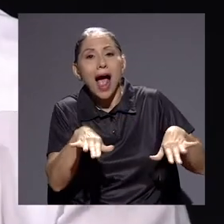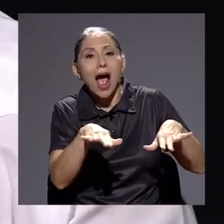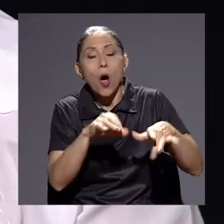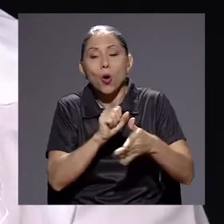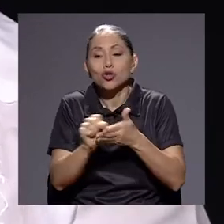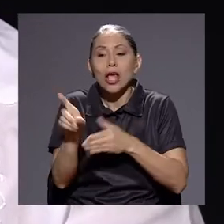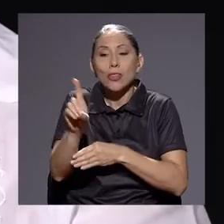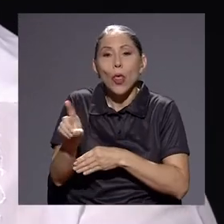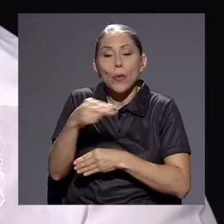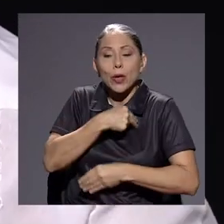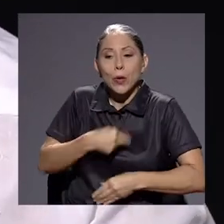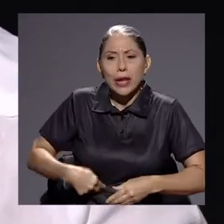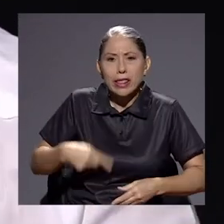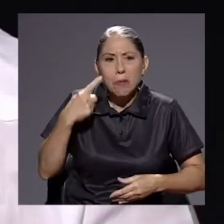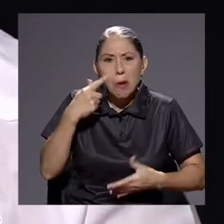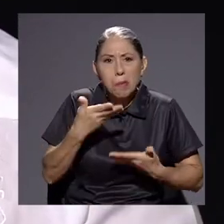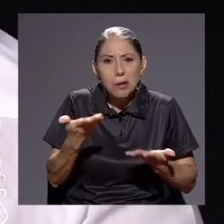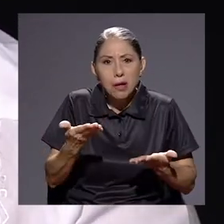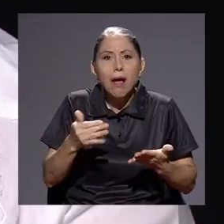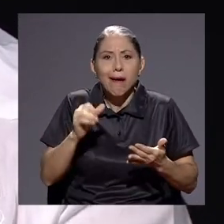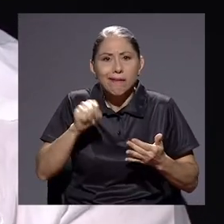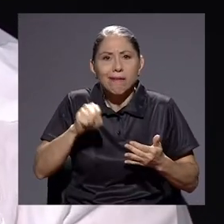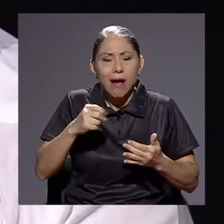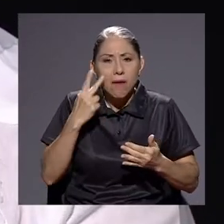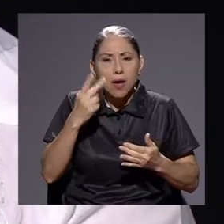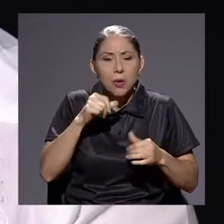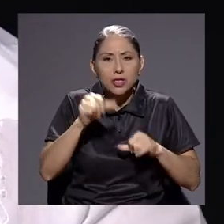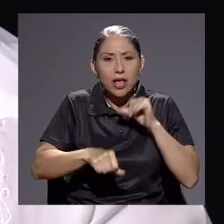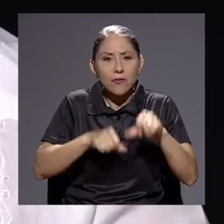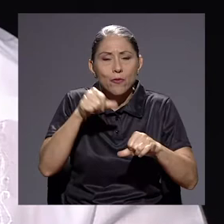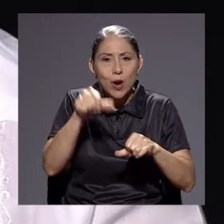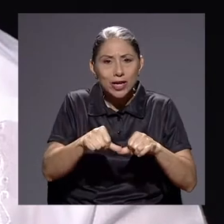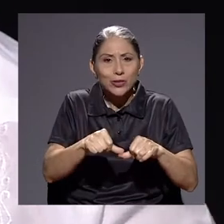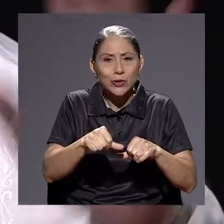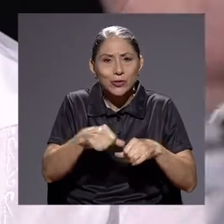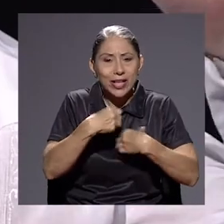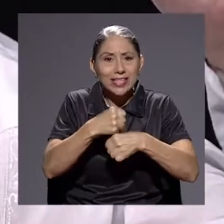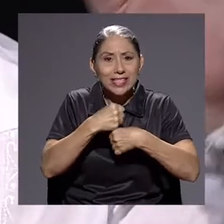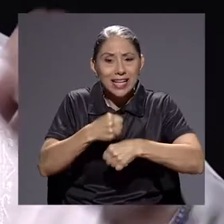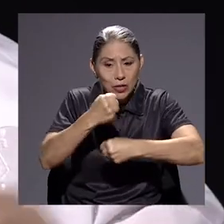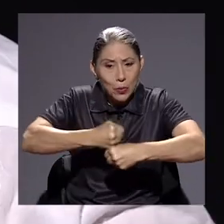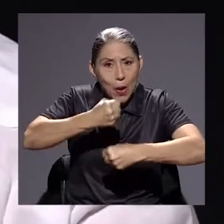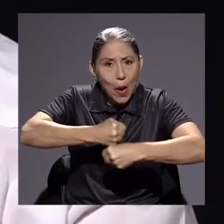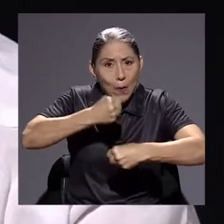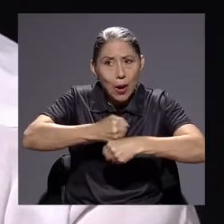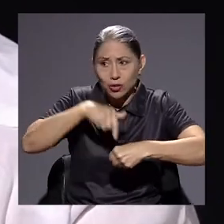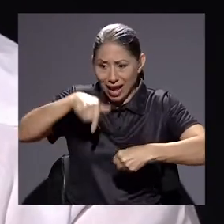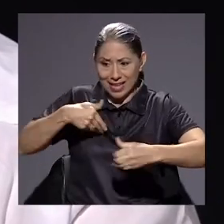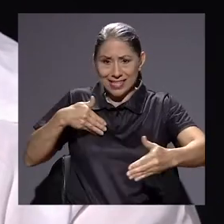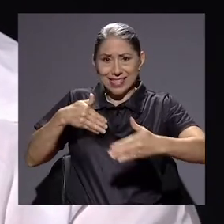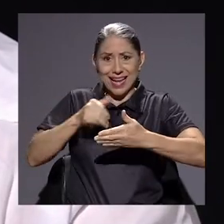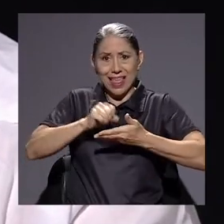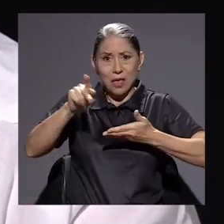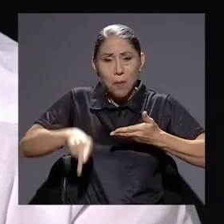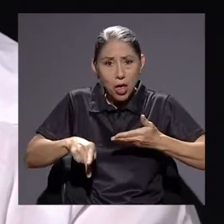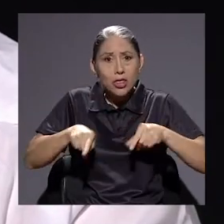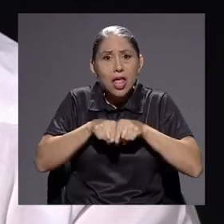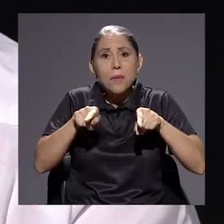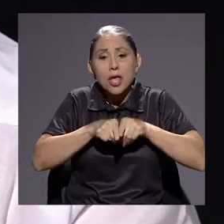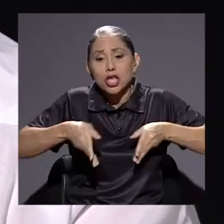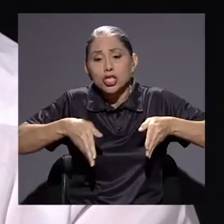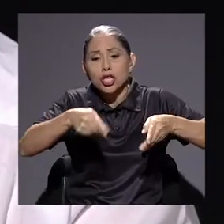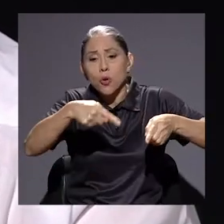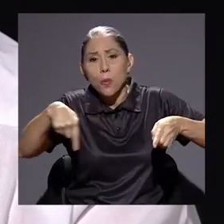para ponerlo. Evidentemente son esfuerzos. Lo que están haciendo de aquí cerca, donde estamos del estudio. La parte de